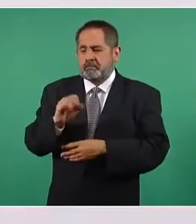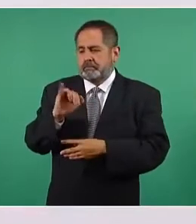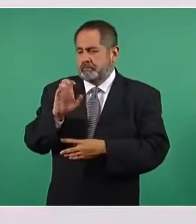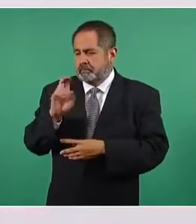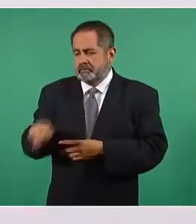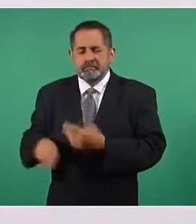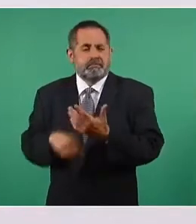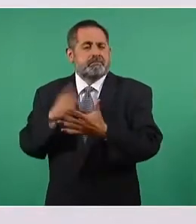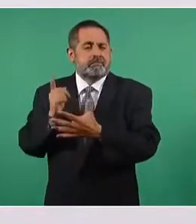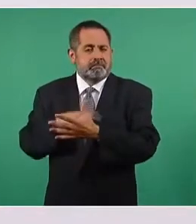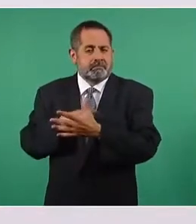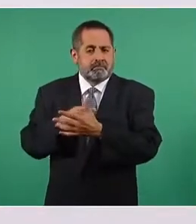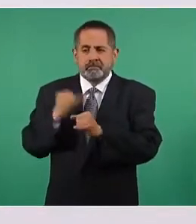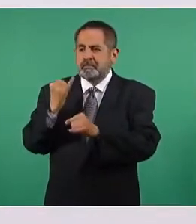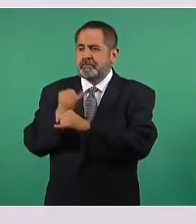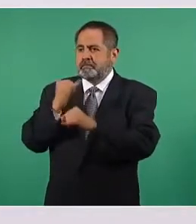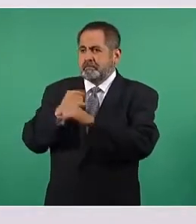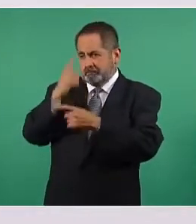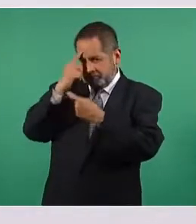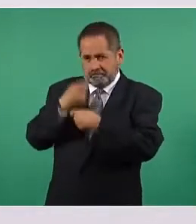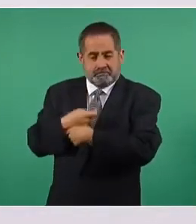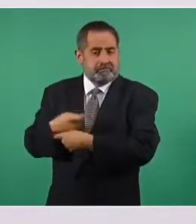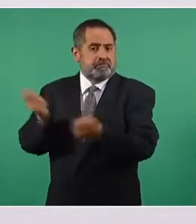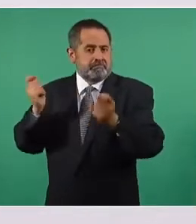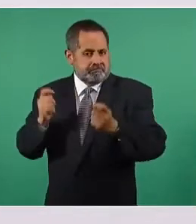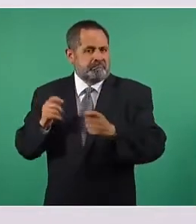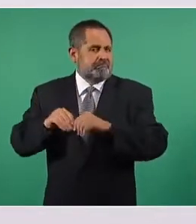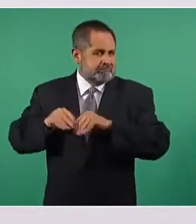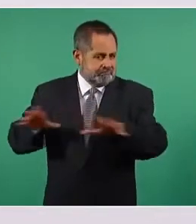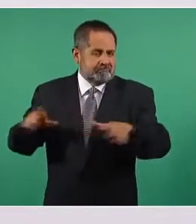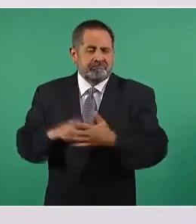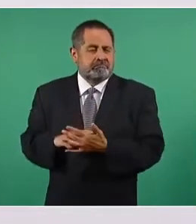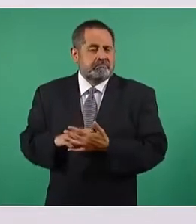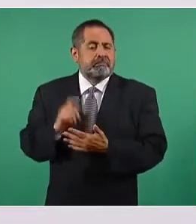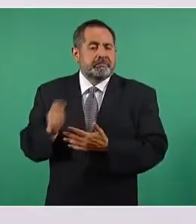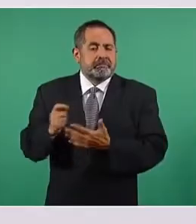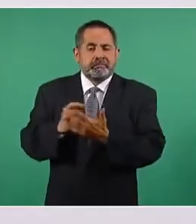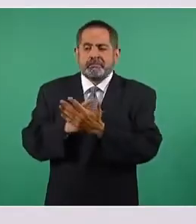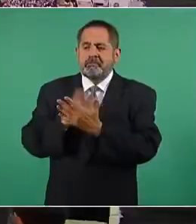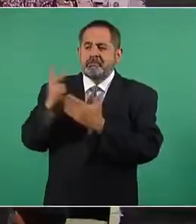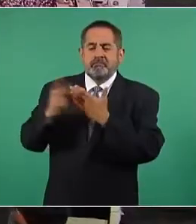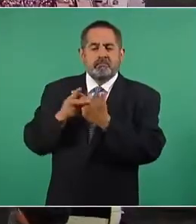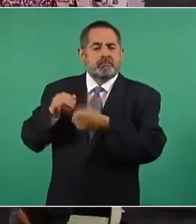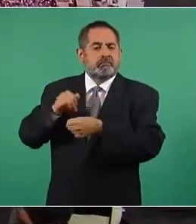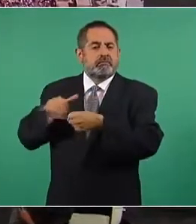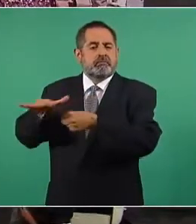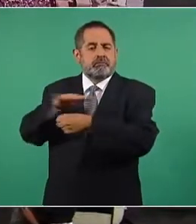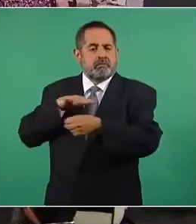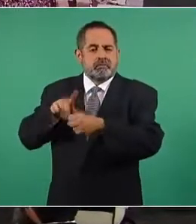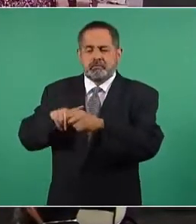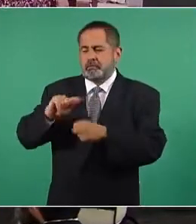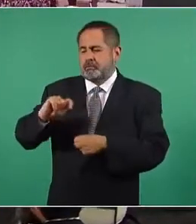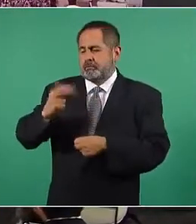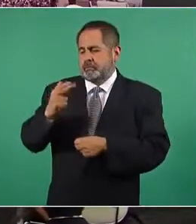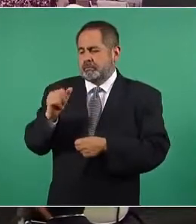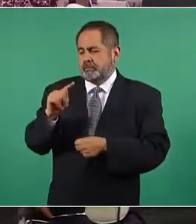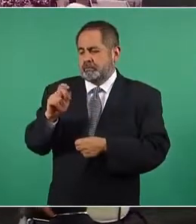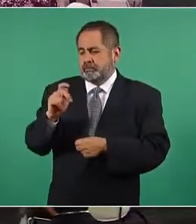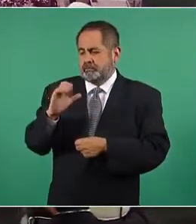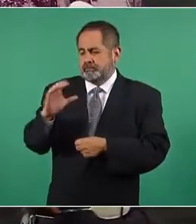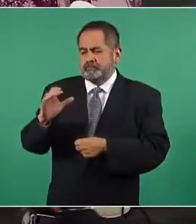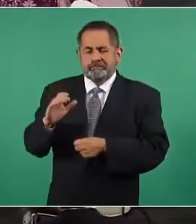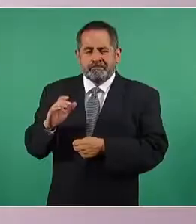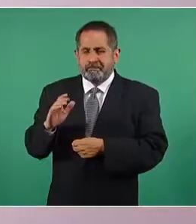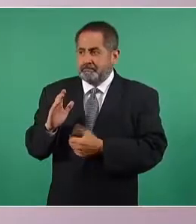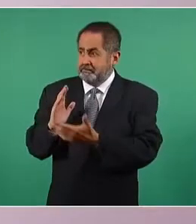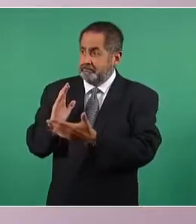ni el Internet para todos, ni el proyecto del Istmo de Tehuantepec, ni nada, nada